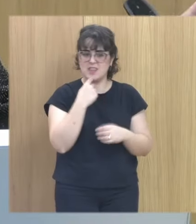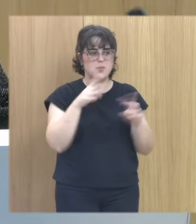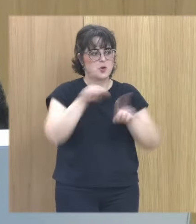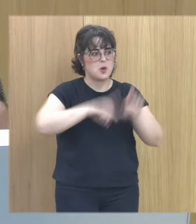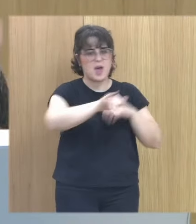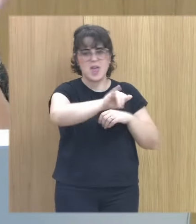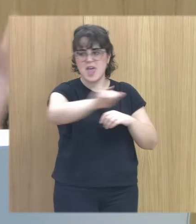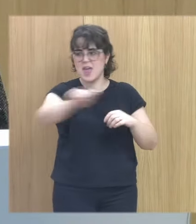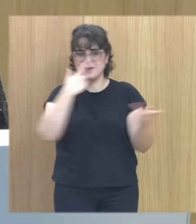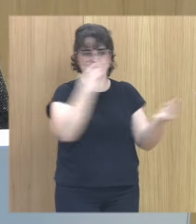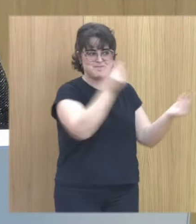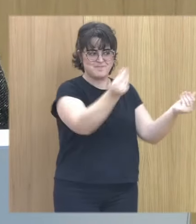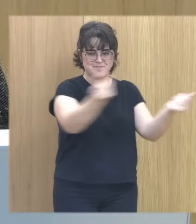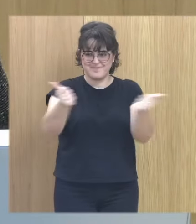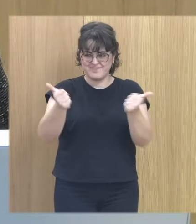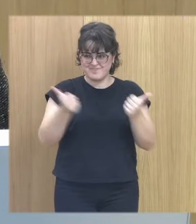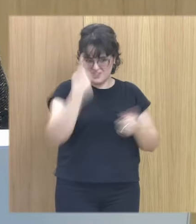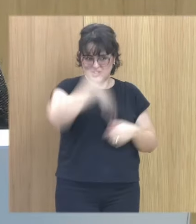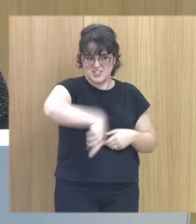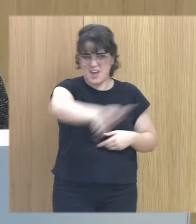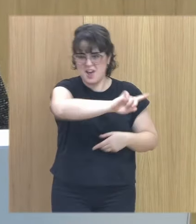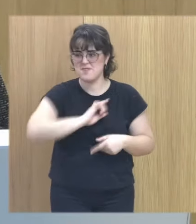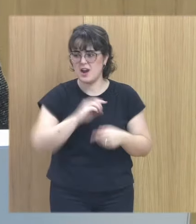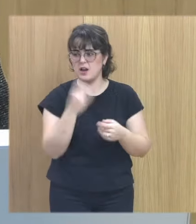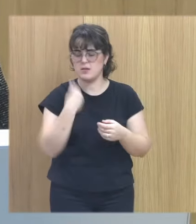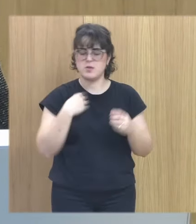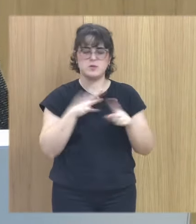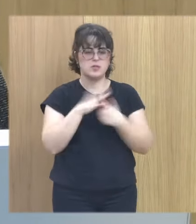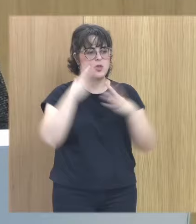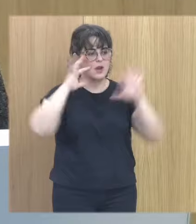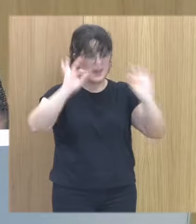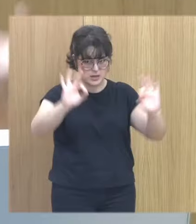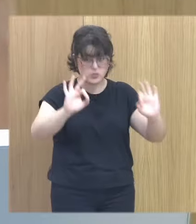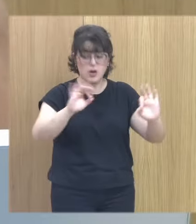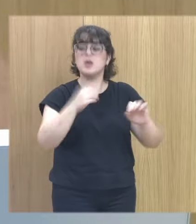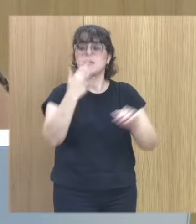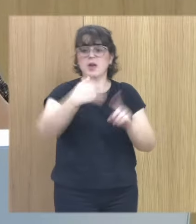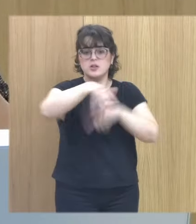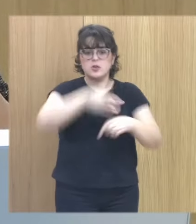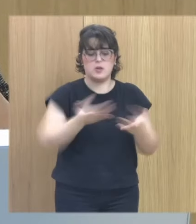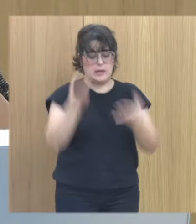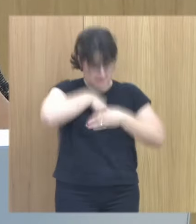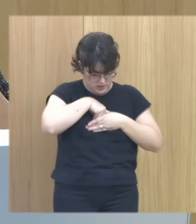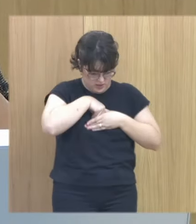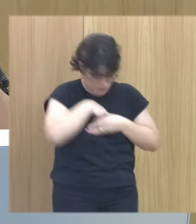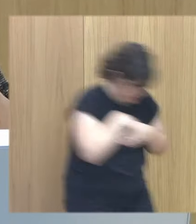ese problema pero todo el mundo bueno esto es un entorno de riesgo y es un entorno internalizado